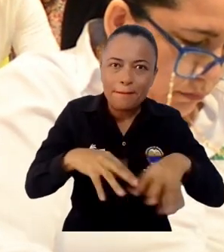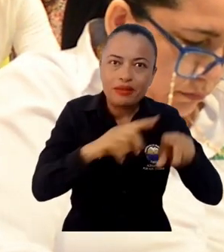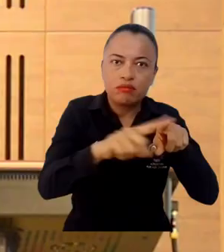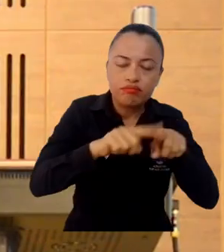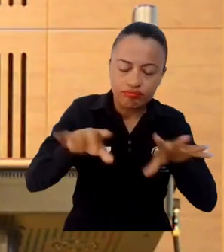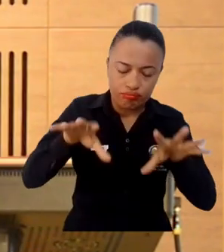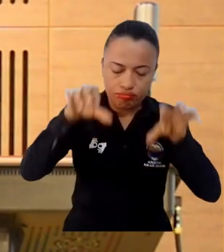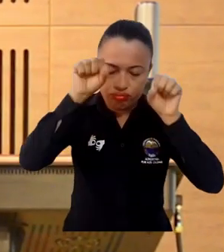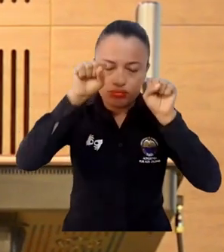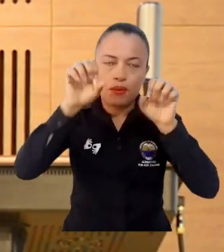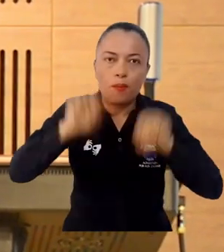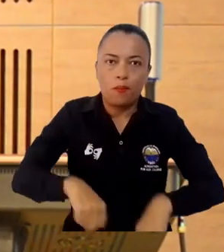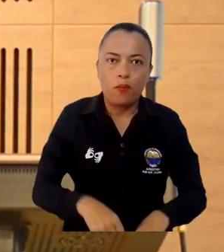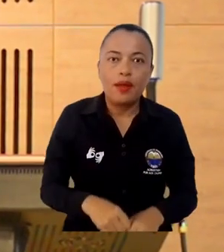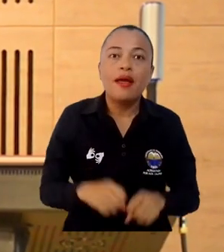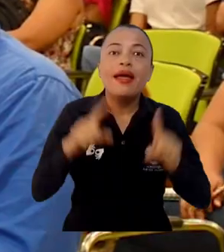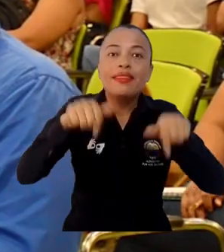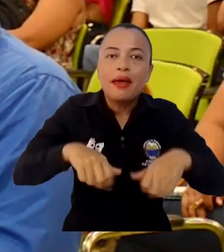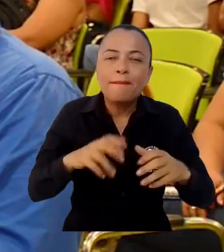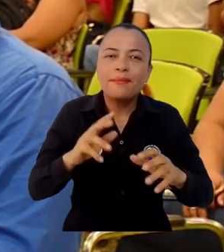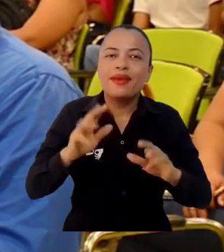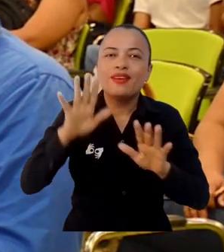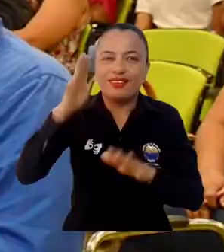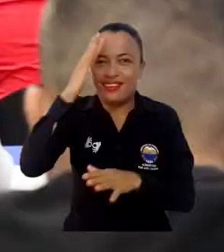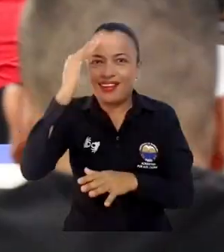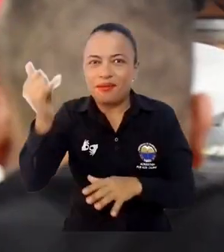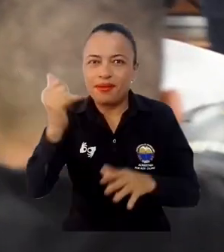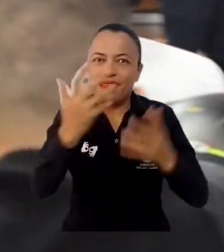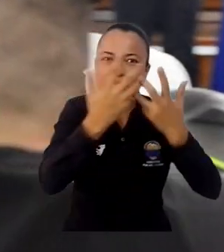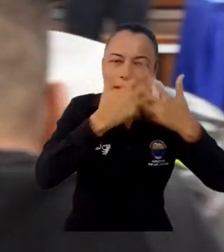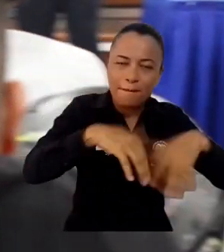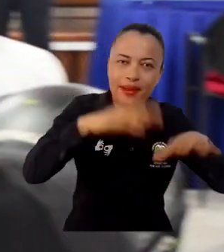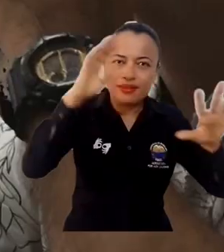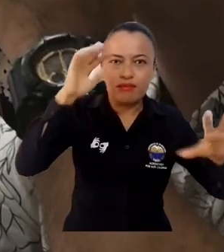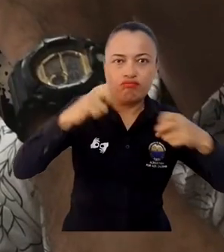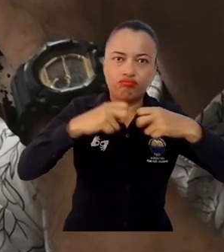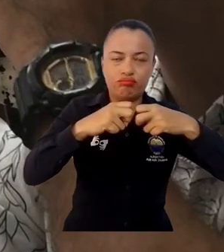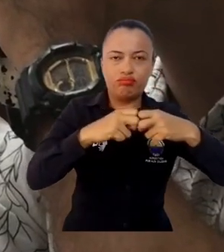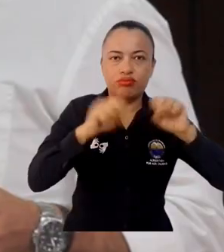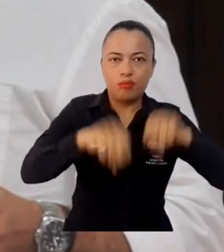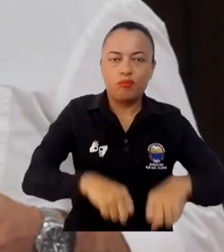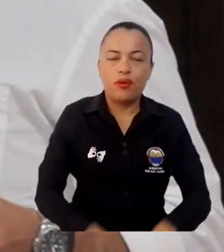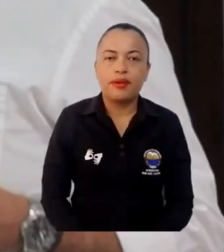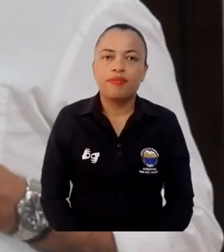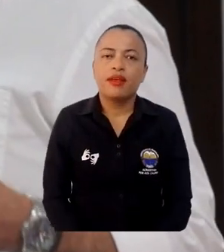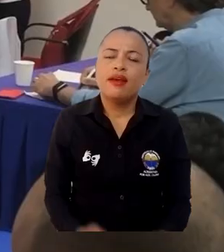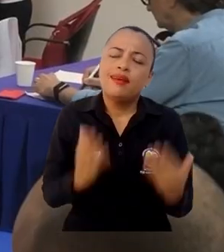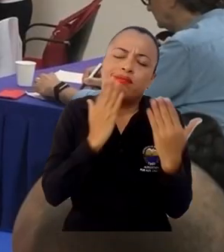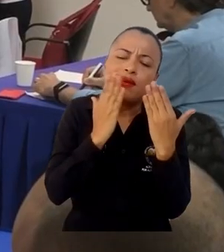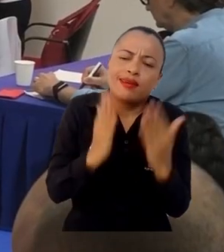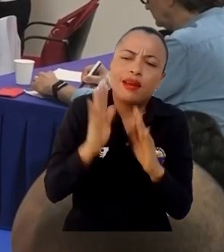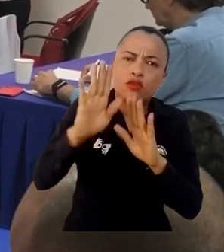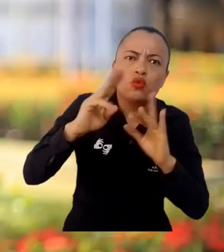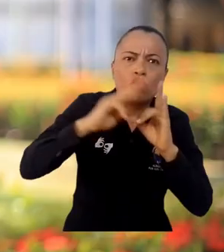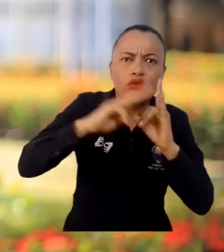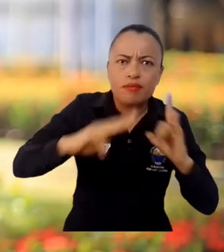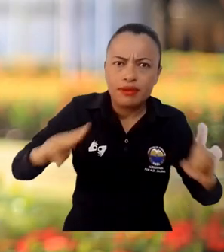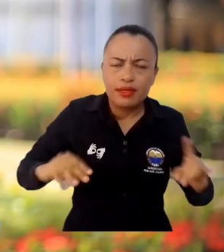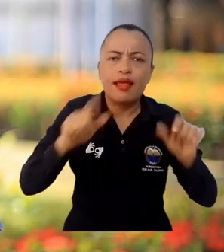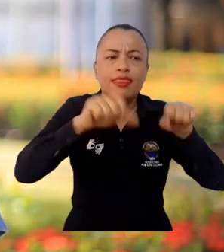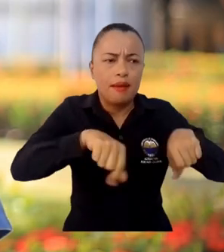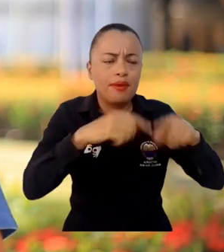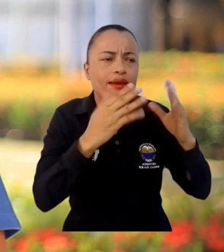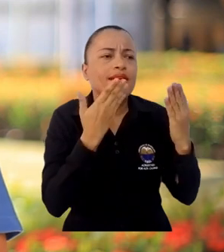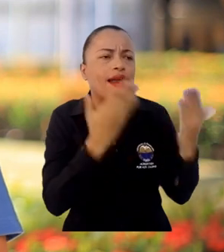apropiación por parte de las empresas beneficiarias del proyecto. Además, conectar a la academia con el tejido empresarial del Magdalena. Le